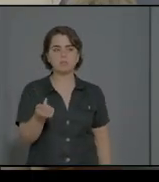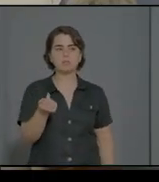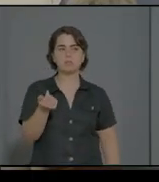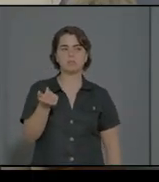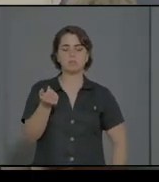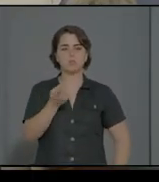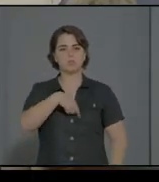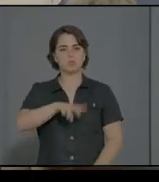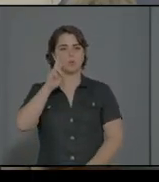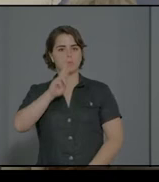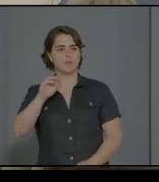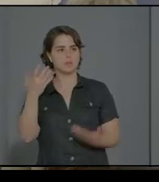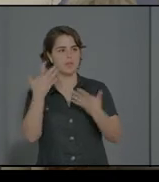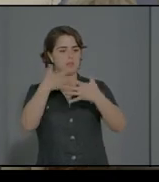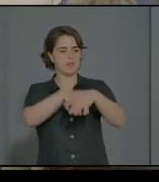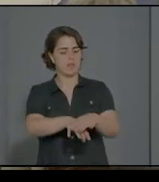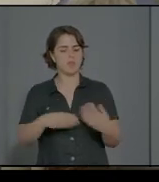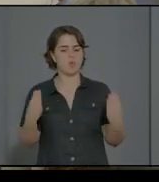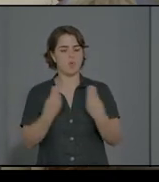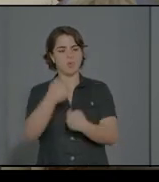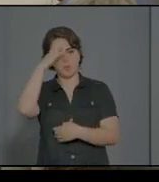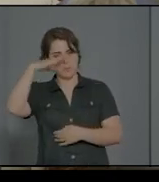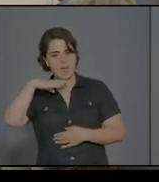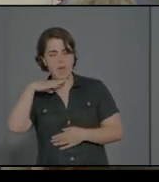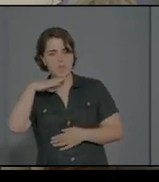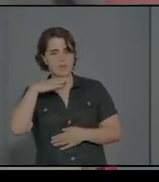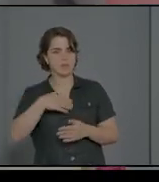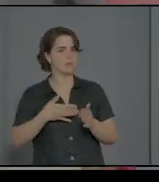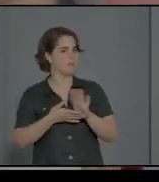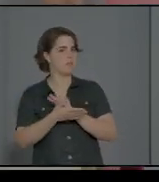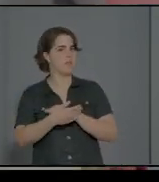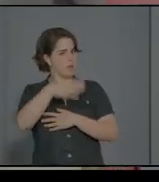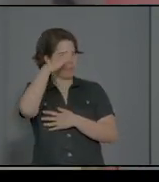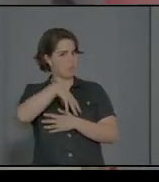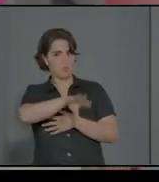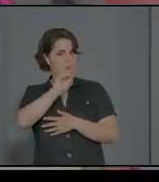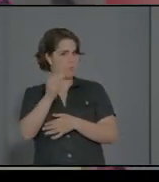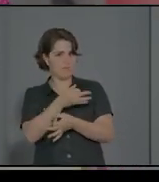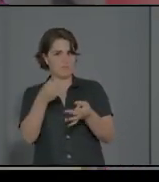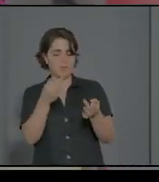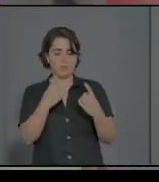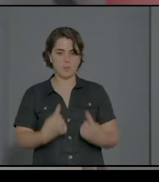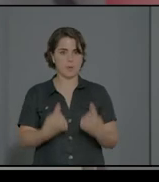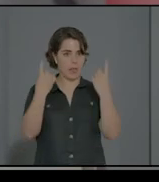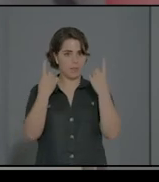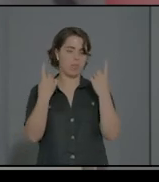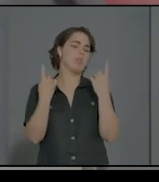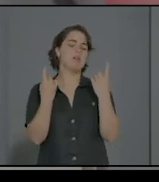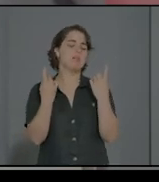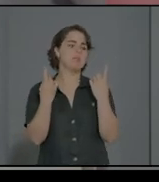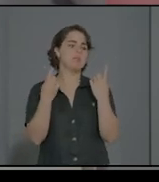progenitor, el progenitor lo ha entendido todo solo. Es decir, la primera vez yo estaba detrás de él y él lo hizo.